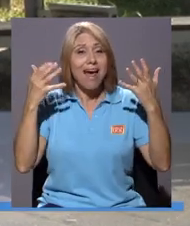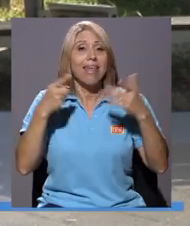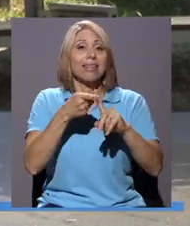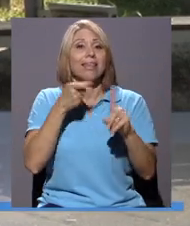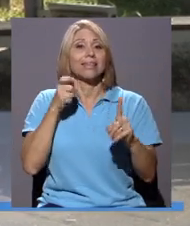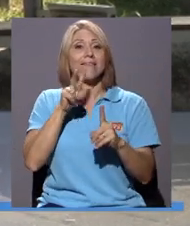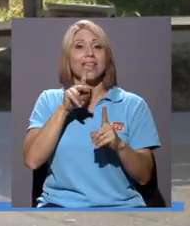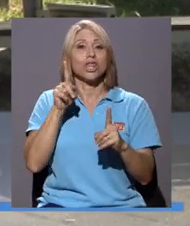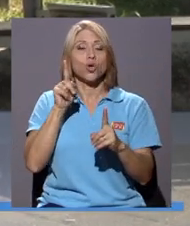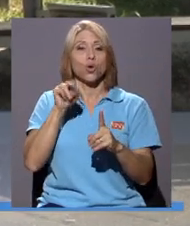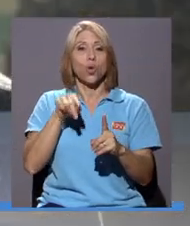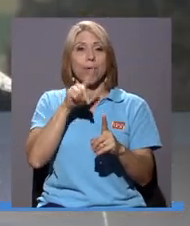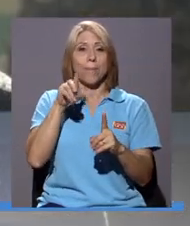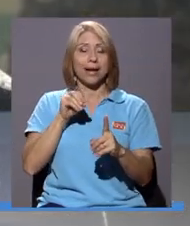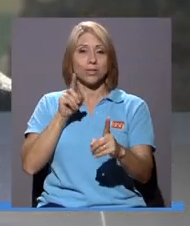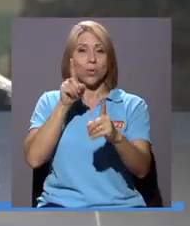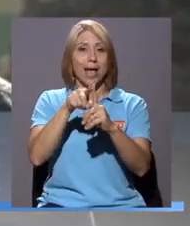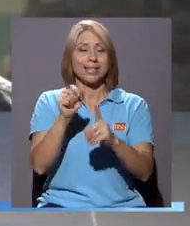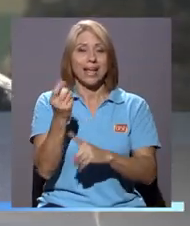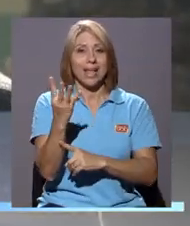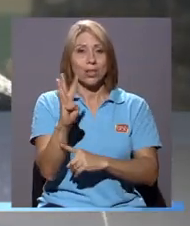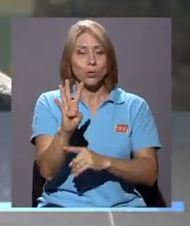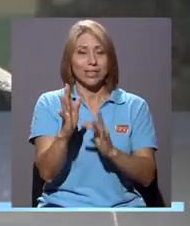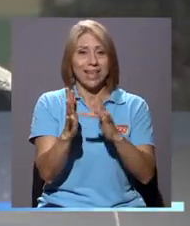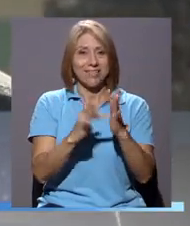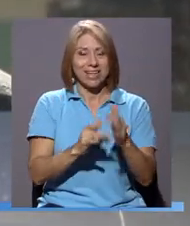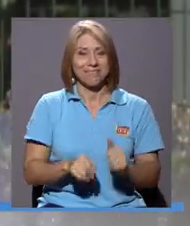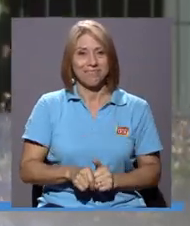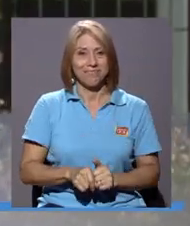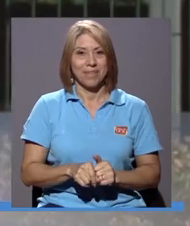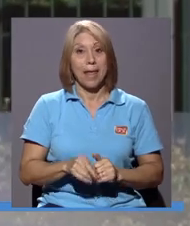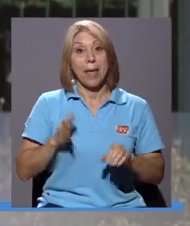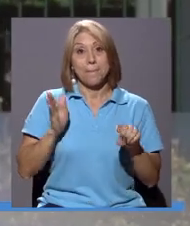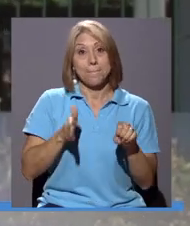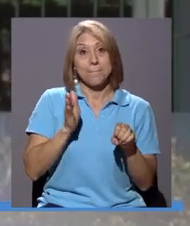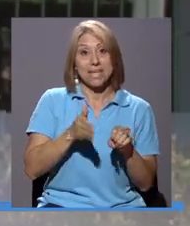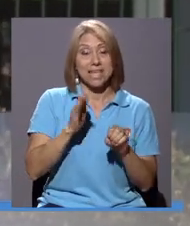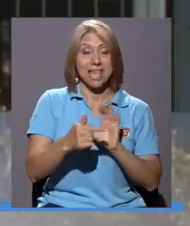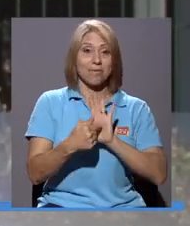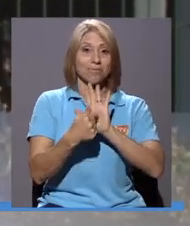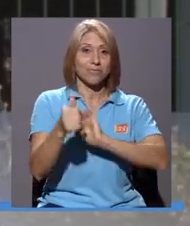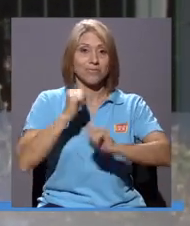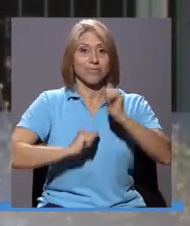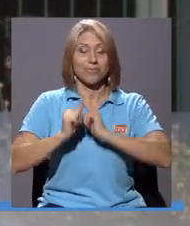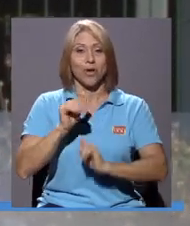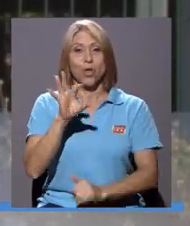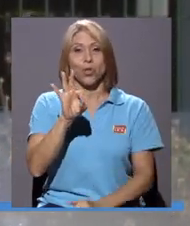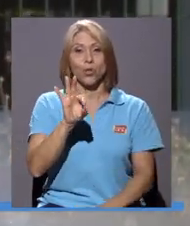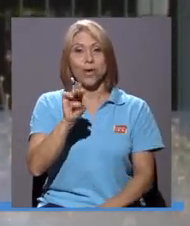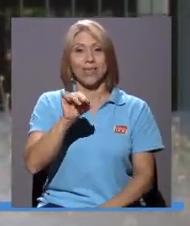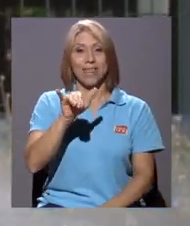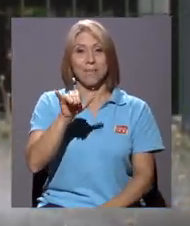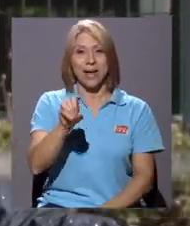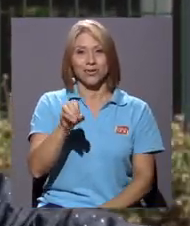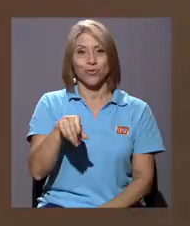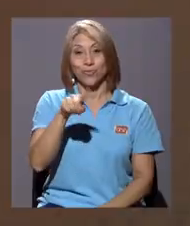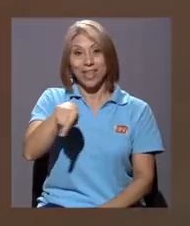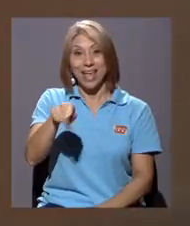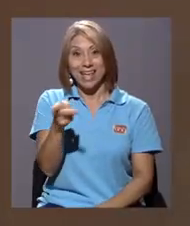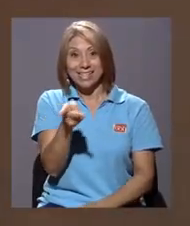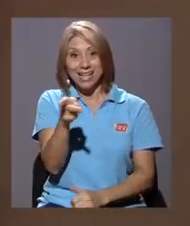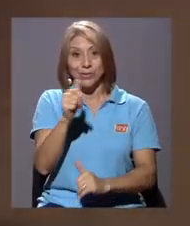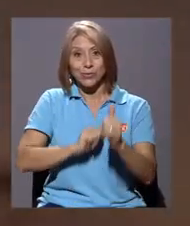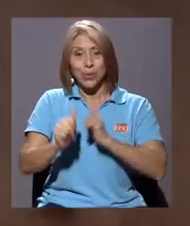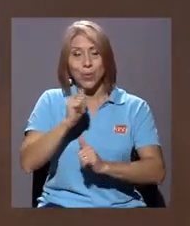marzo al 14 de abril. Piña será estrenada el 9 de mayo. Estas dos obras se mostrarán al